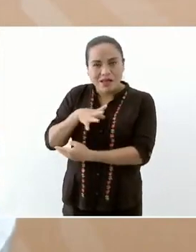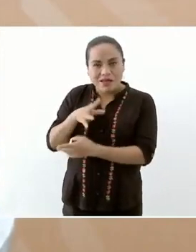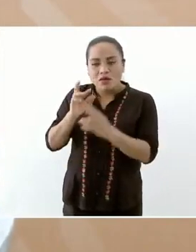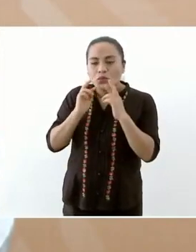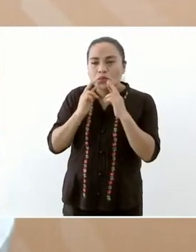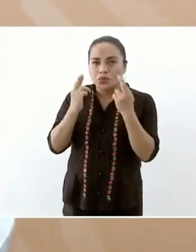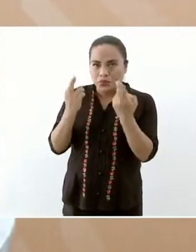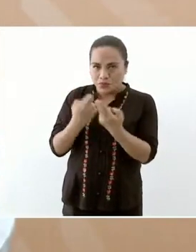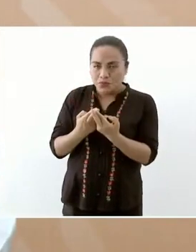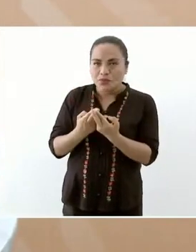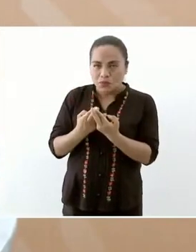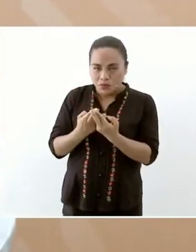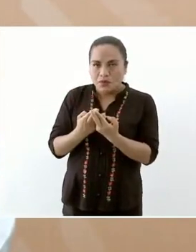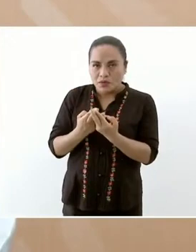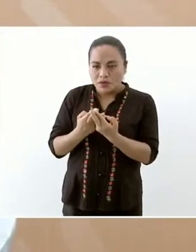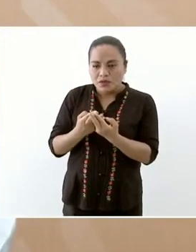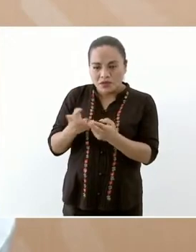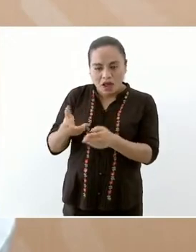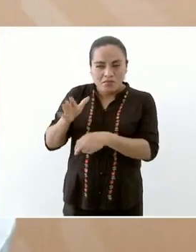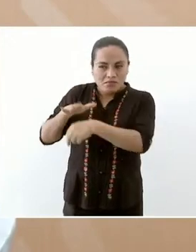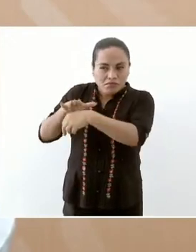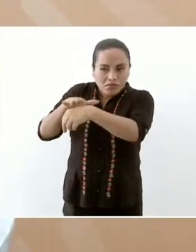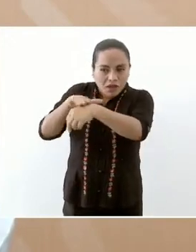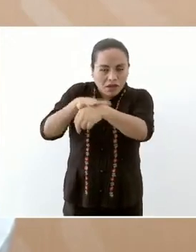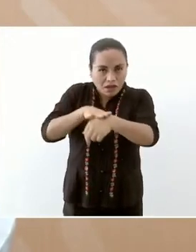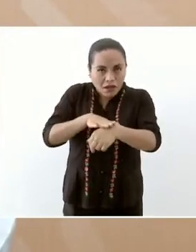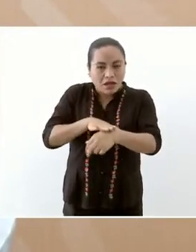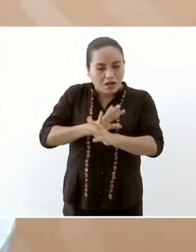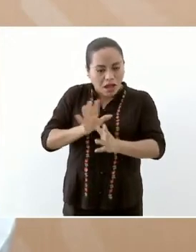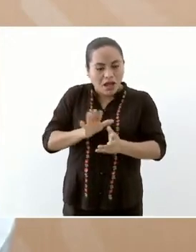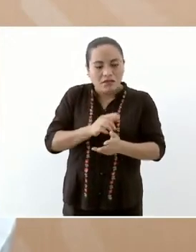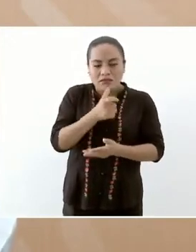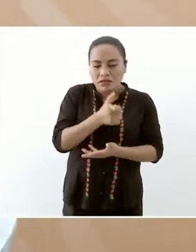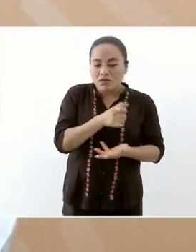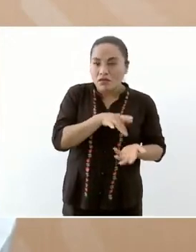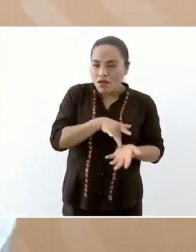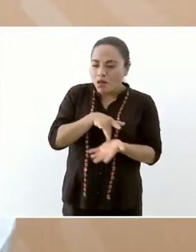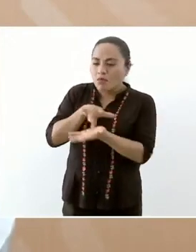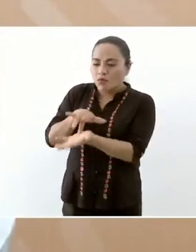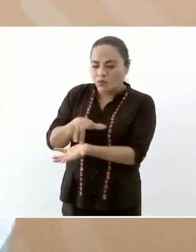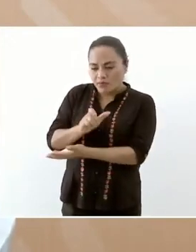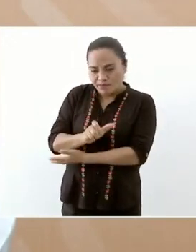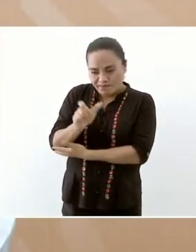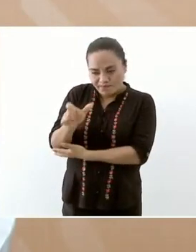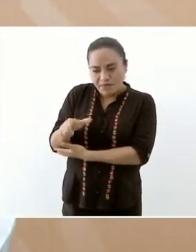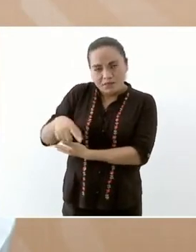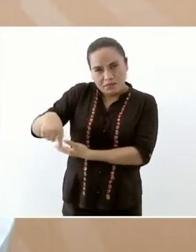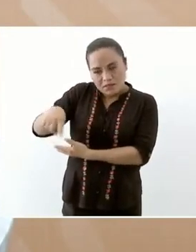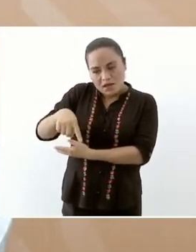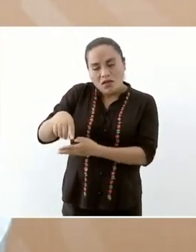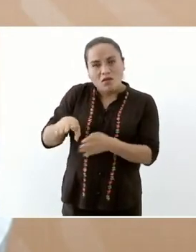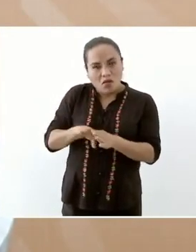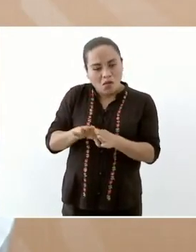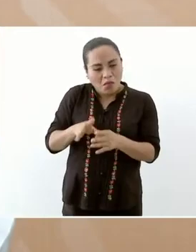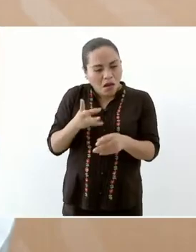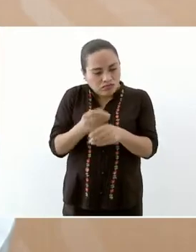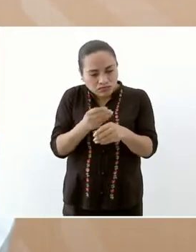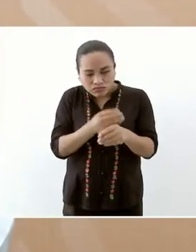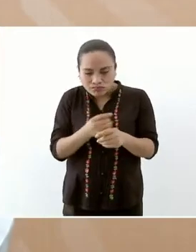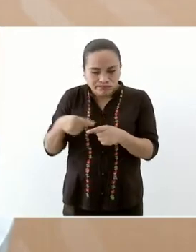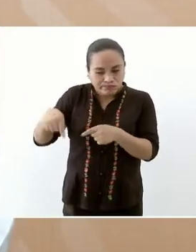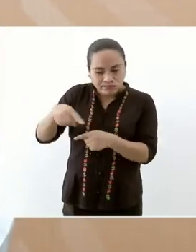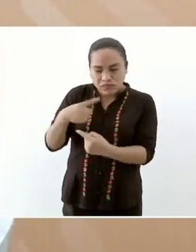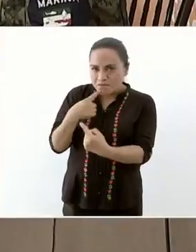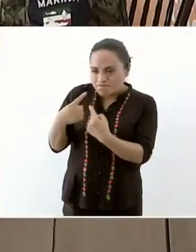y se entregan los apoyos que correspondan y la asamblea